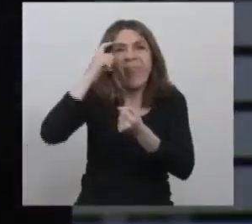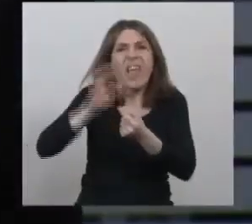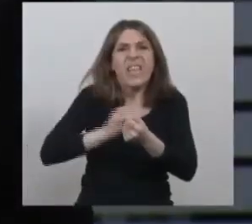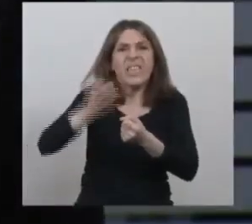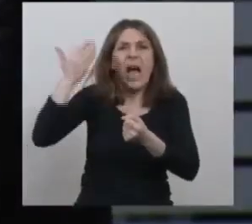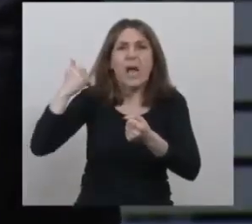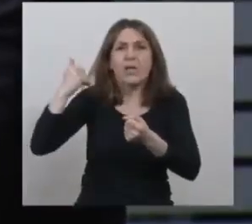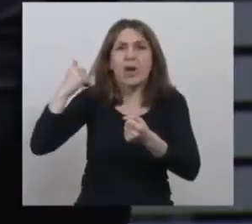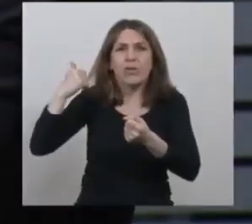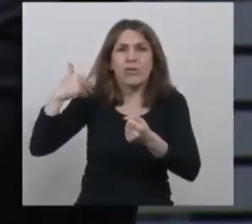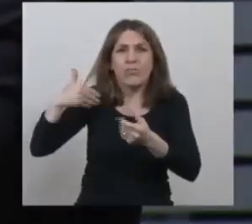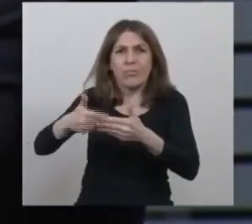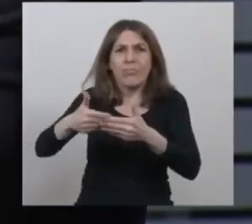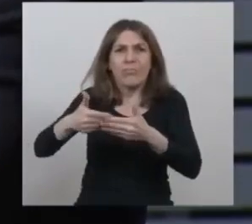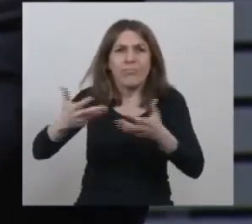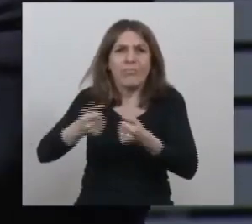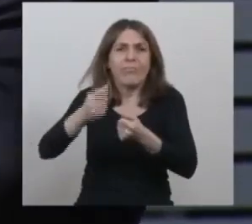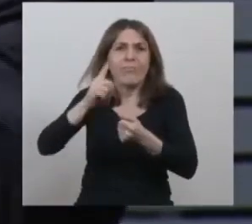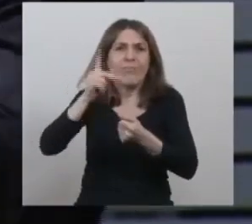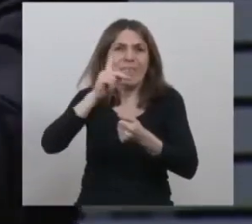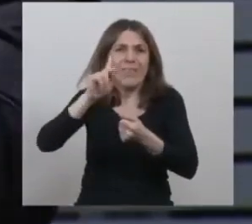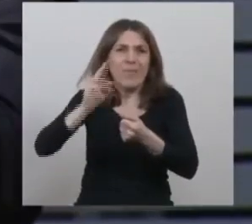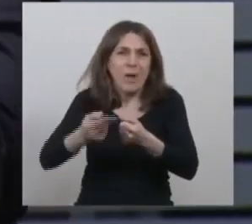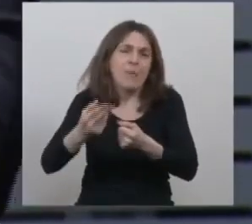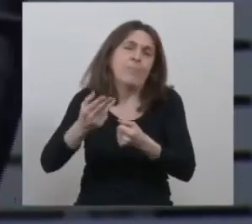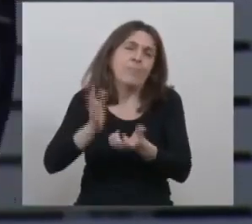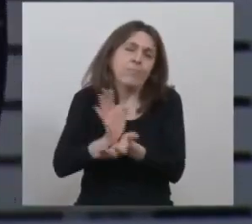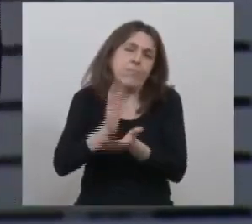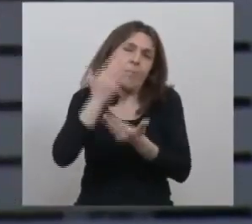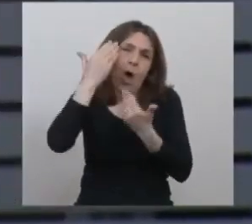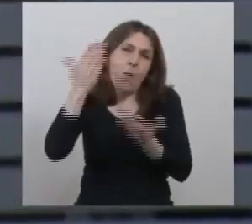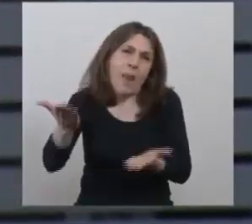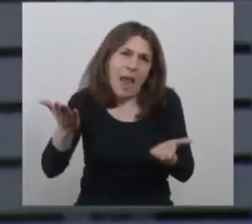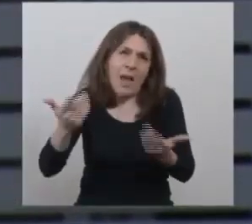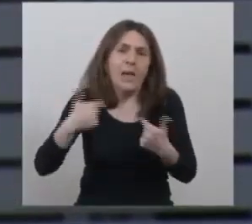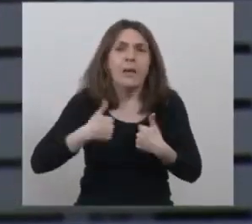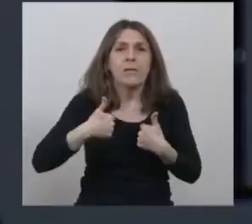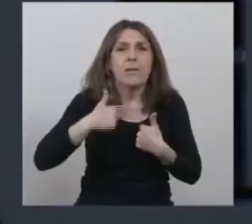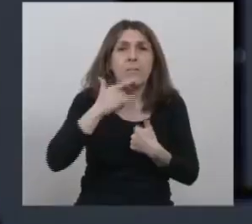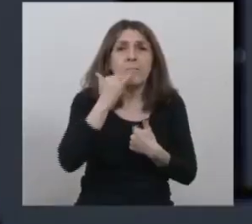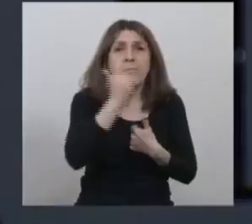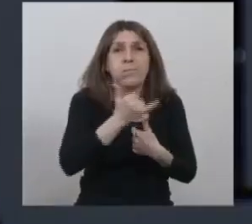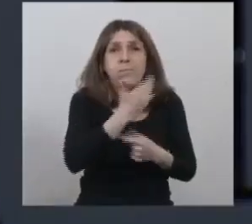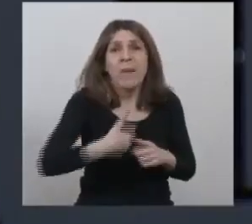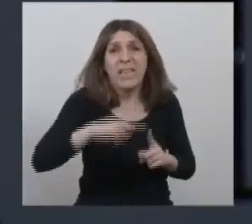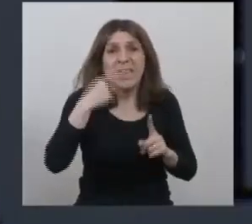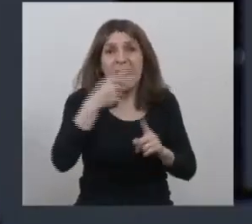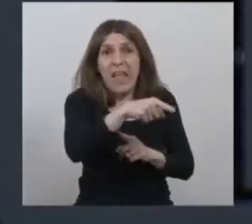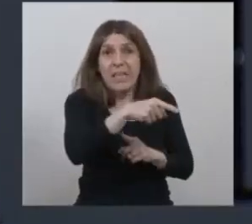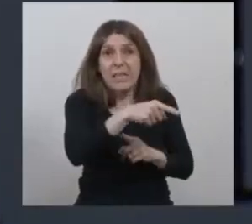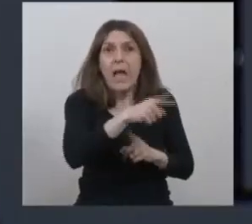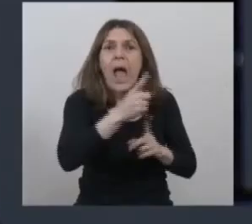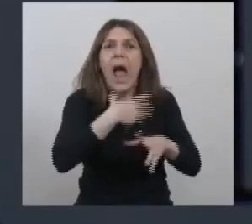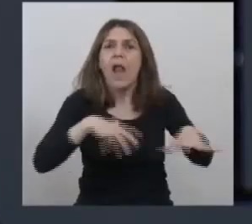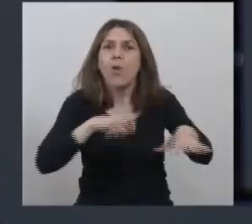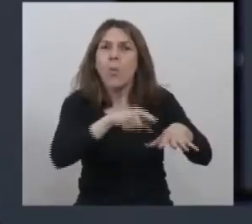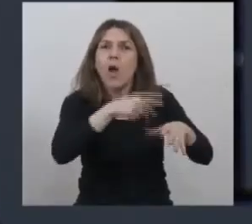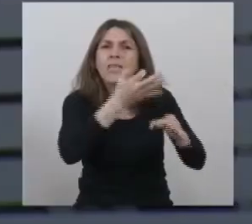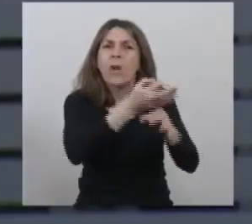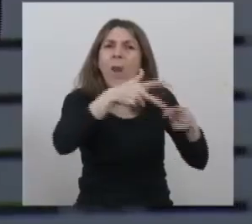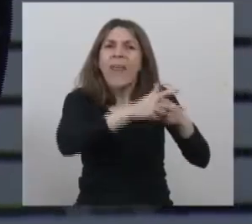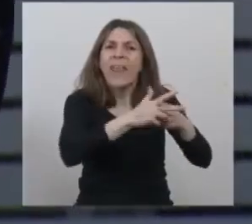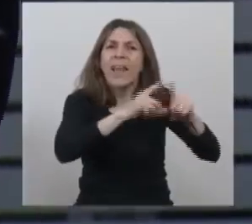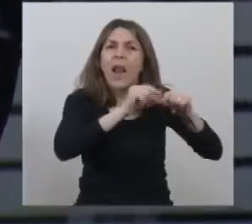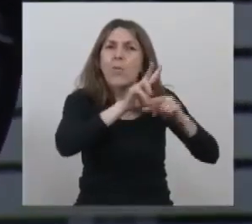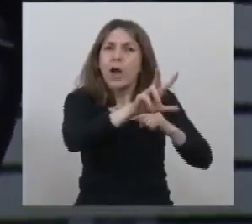merecíamos este homenaje. Le mostraba al presidente como los alumnos de la Escuela Técnica 3,